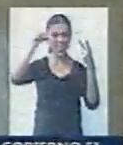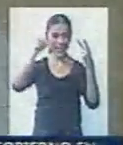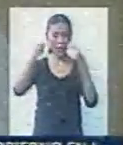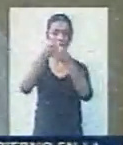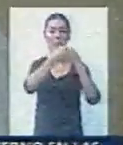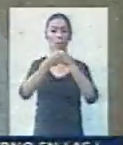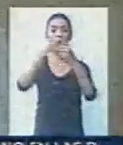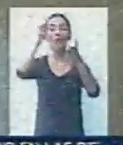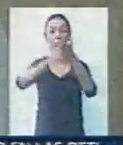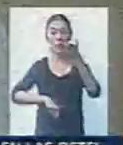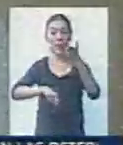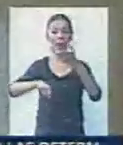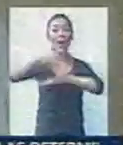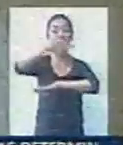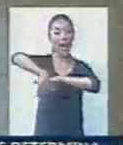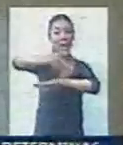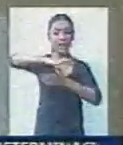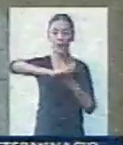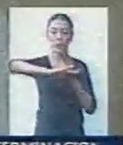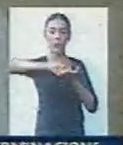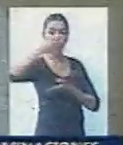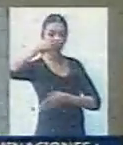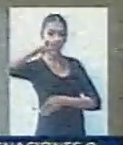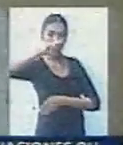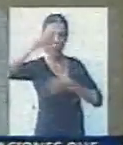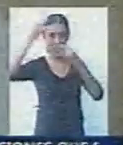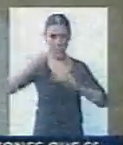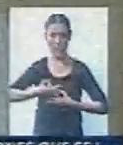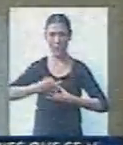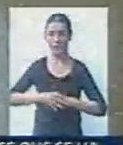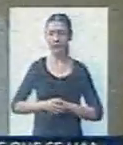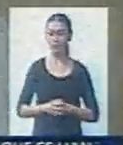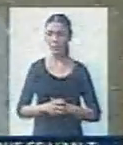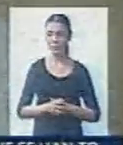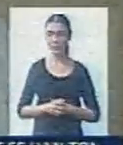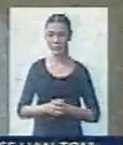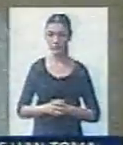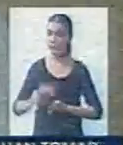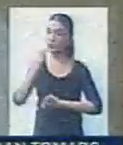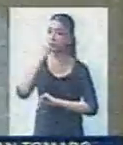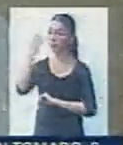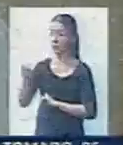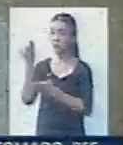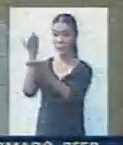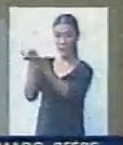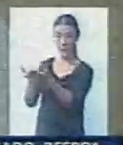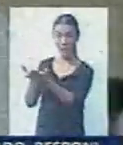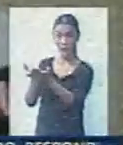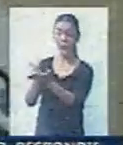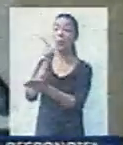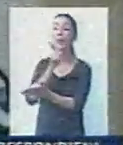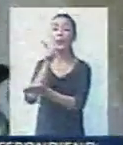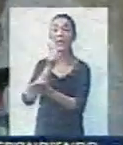plazoleta, pero a la vez hay otro proyecto más, hay un espacio físico donde, bueno, también estarían pidiendo un polideportivo, pero es otra cosa.